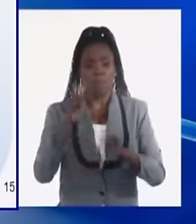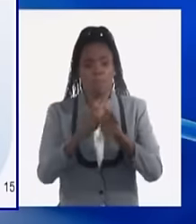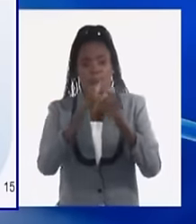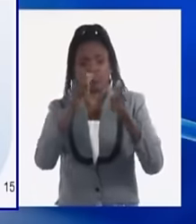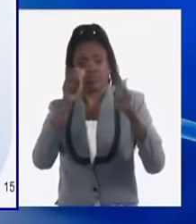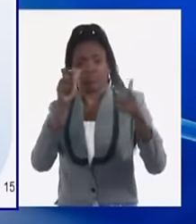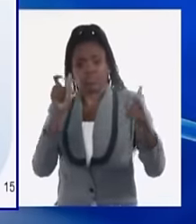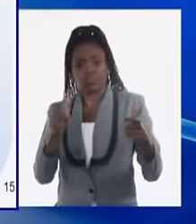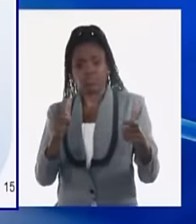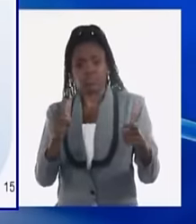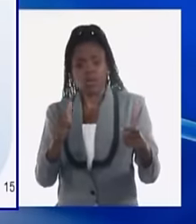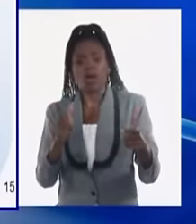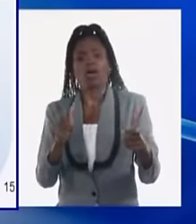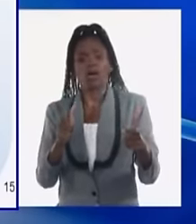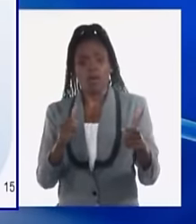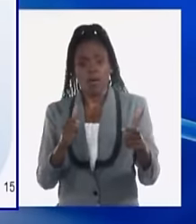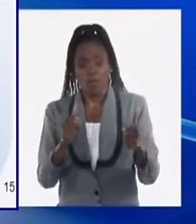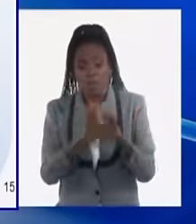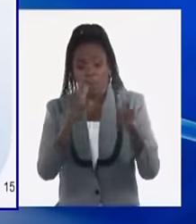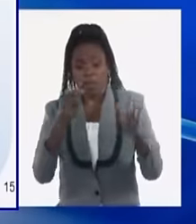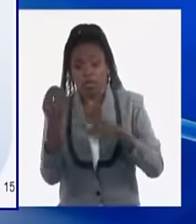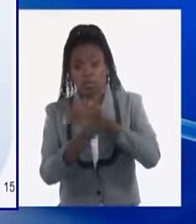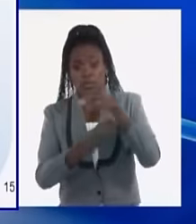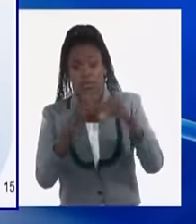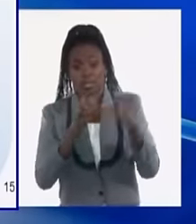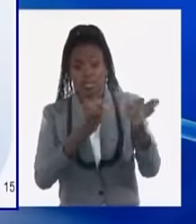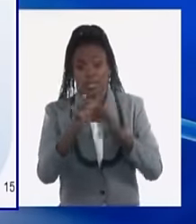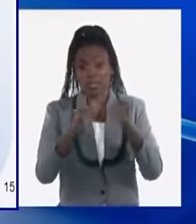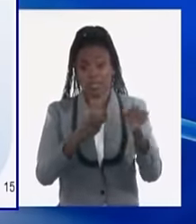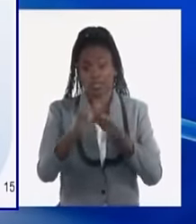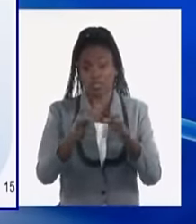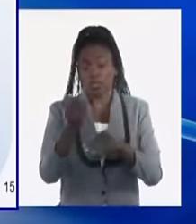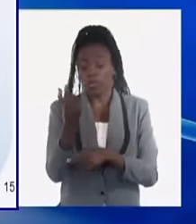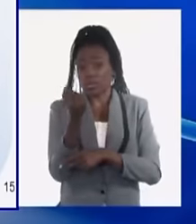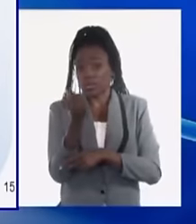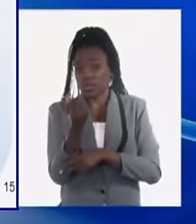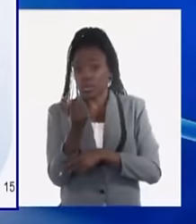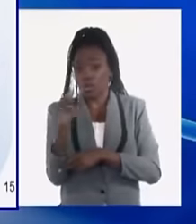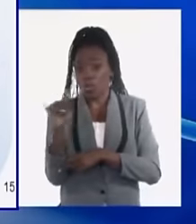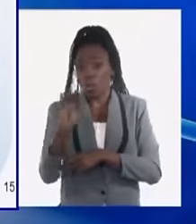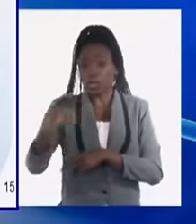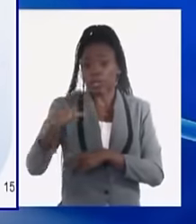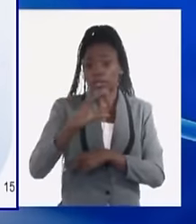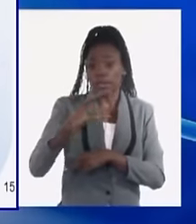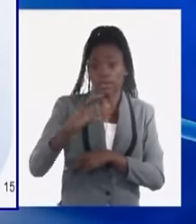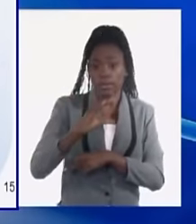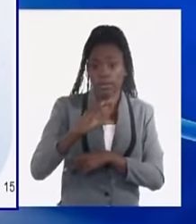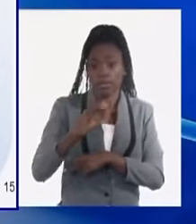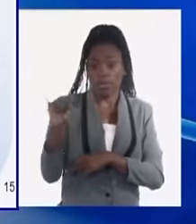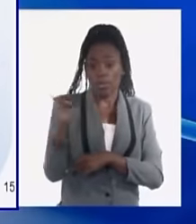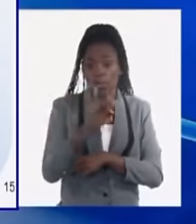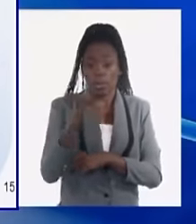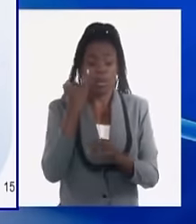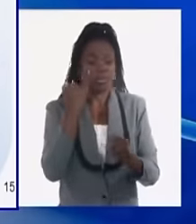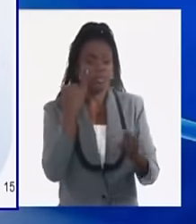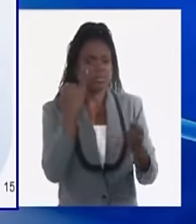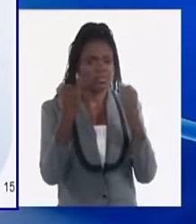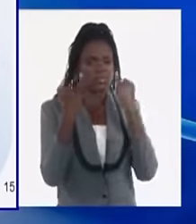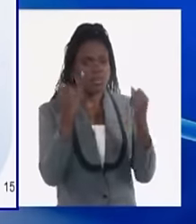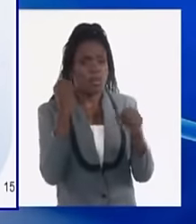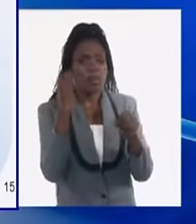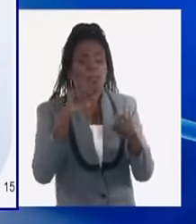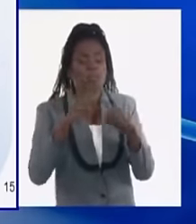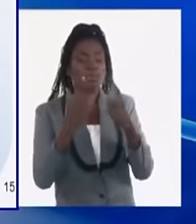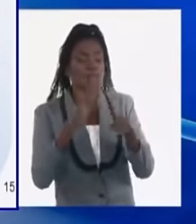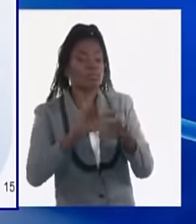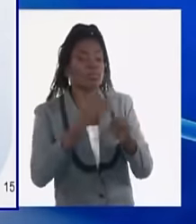inconvertibilidad y por ende la función del dinero y del salario, así como el interés por el trabajo.